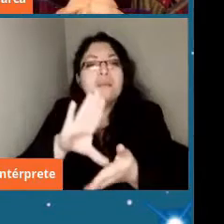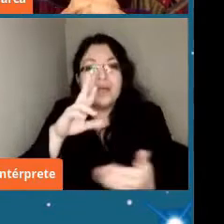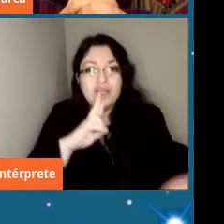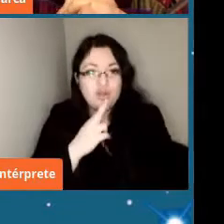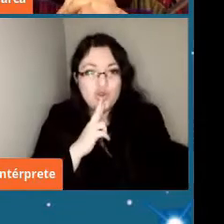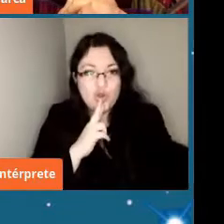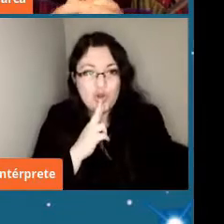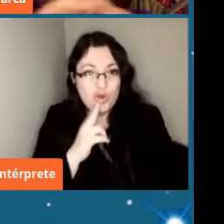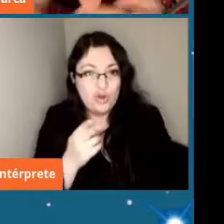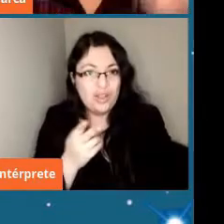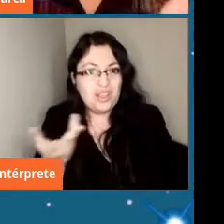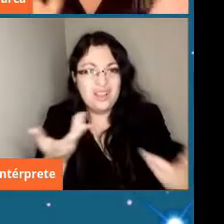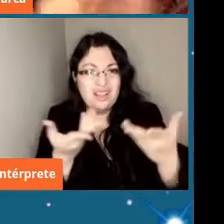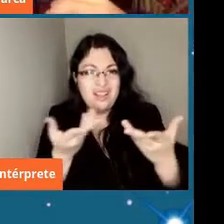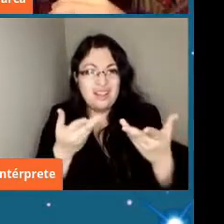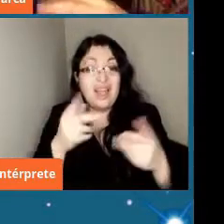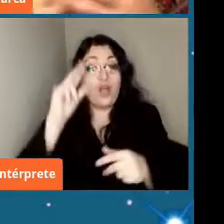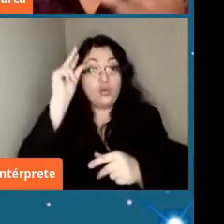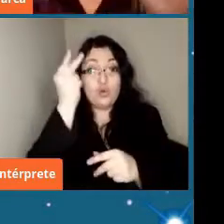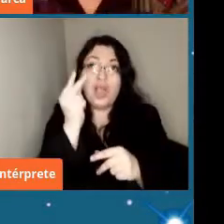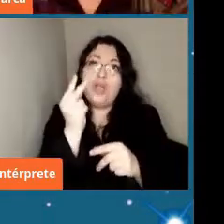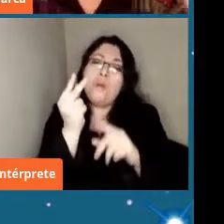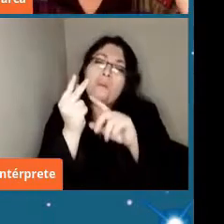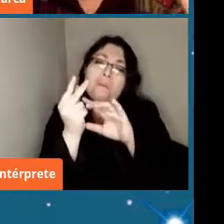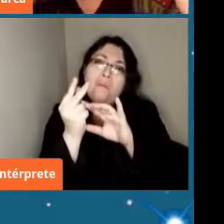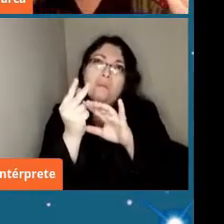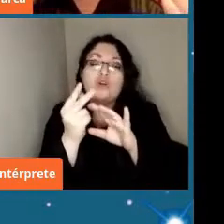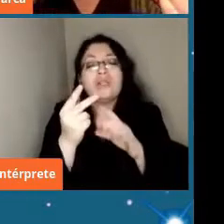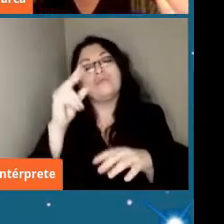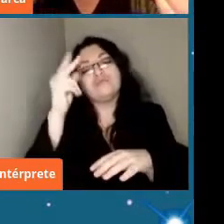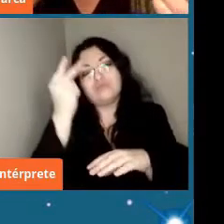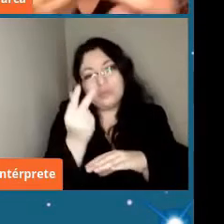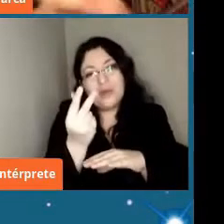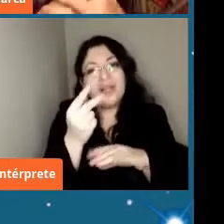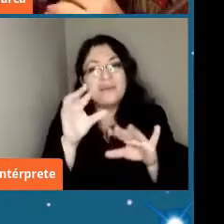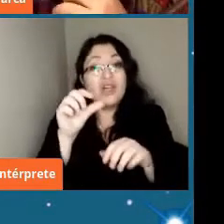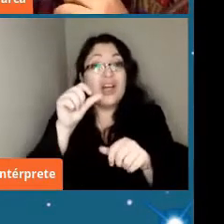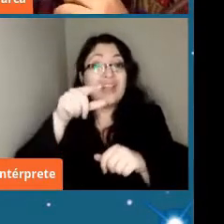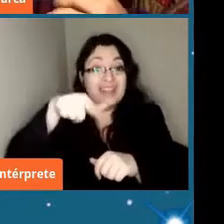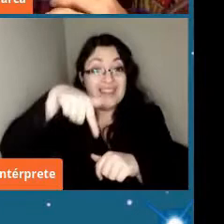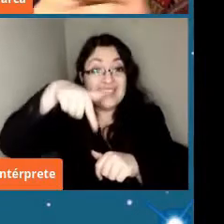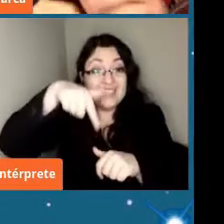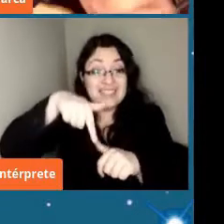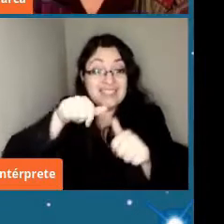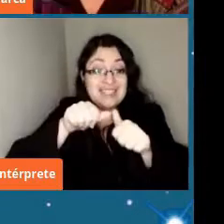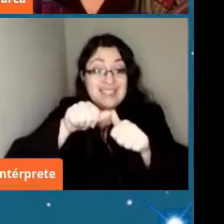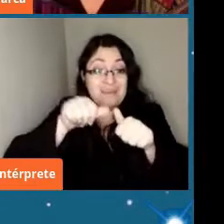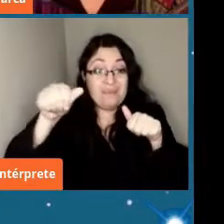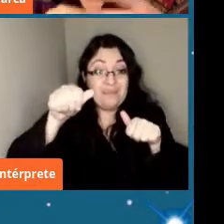un asteroide de más o menos o sea un meteoroide de 17 metros de diámetro